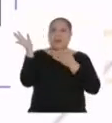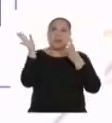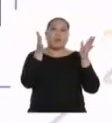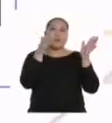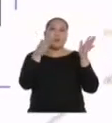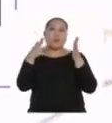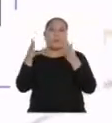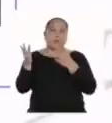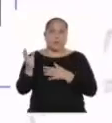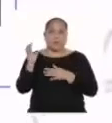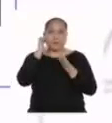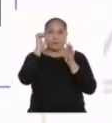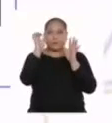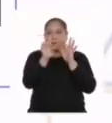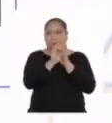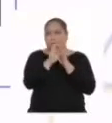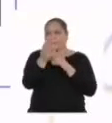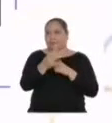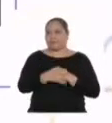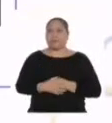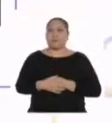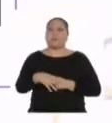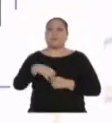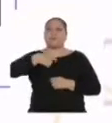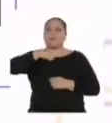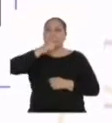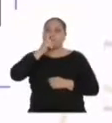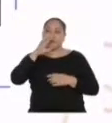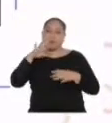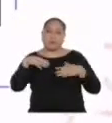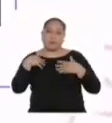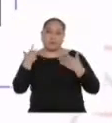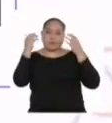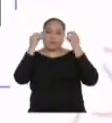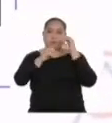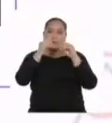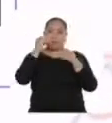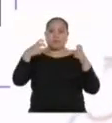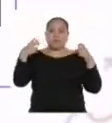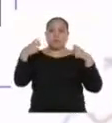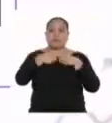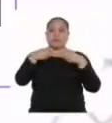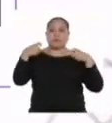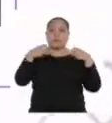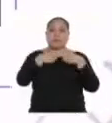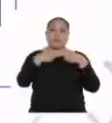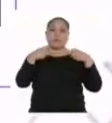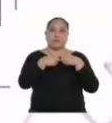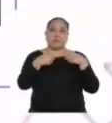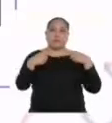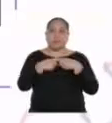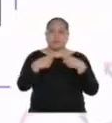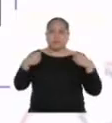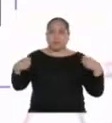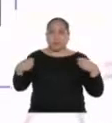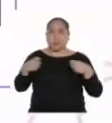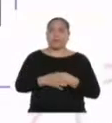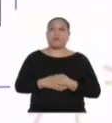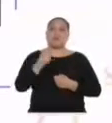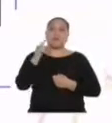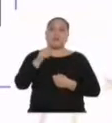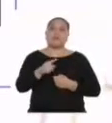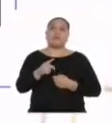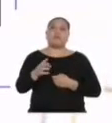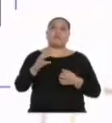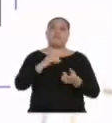aire. Por ejemplo, con el agua podemos generar energía hidroeléctrica. Y